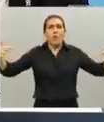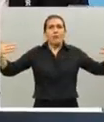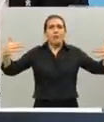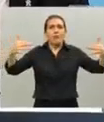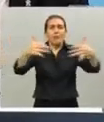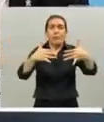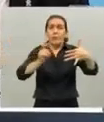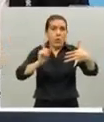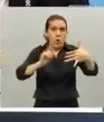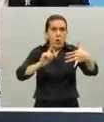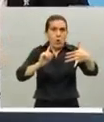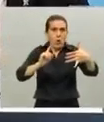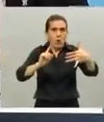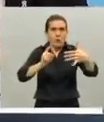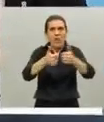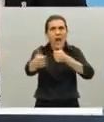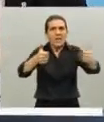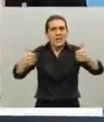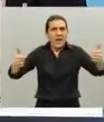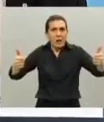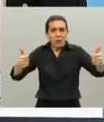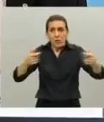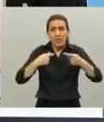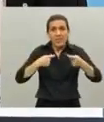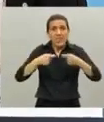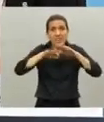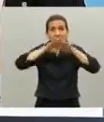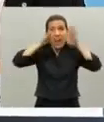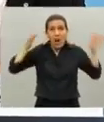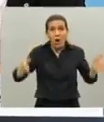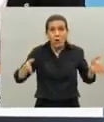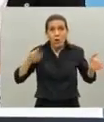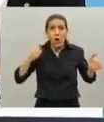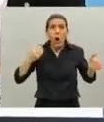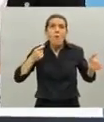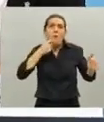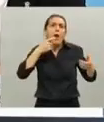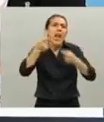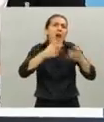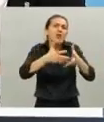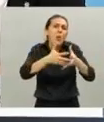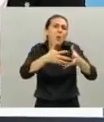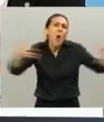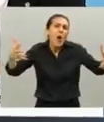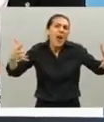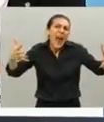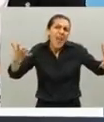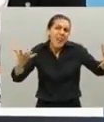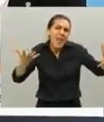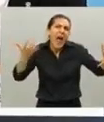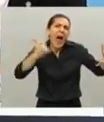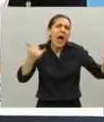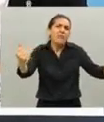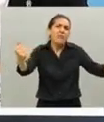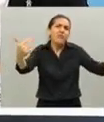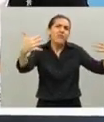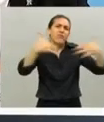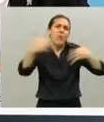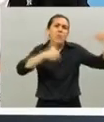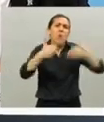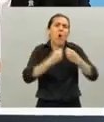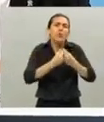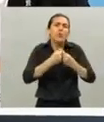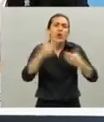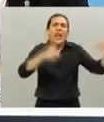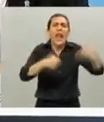contagio y la concentración de gente alrededor del comercio se da en los grandes centros comerciales que convocan mayor cantidad de clientes entonces lo que